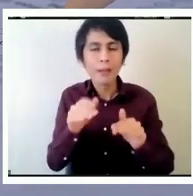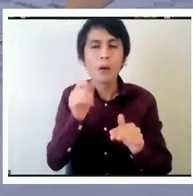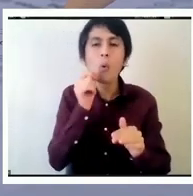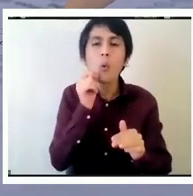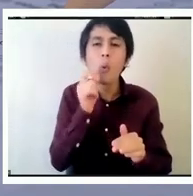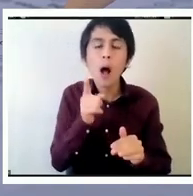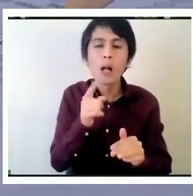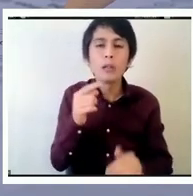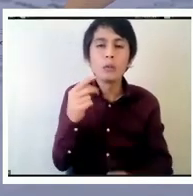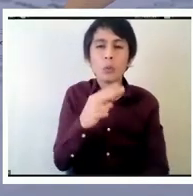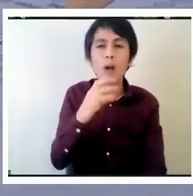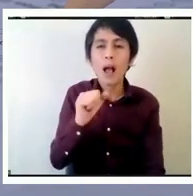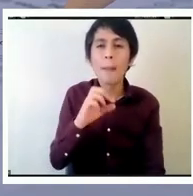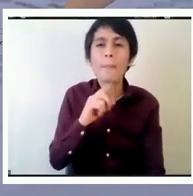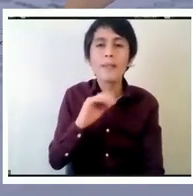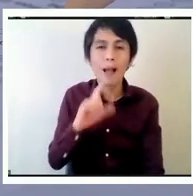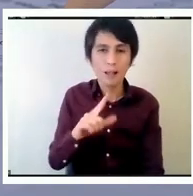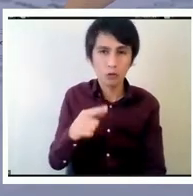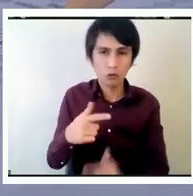social